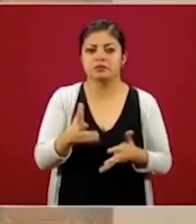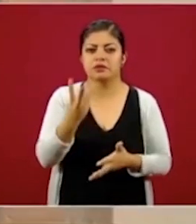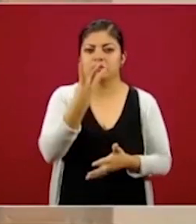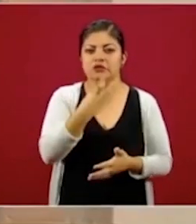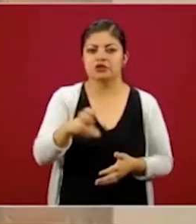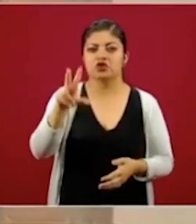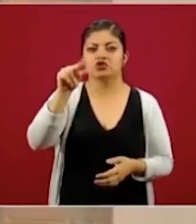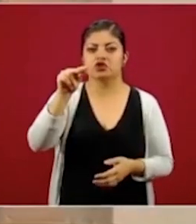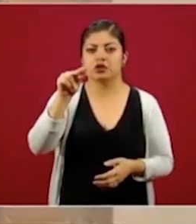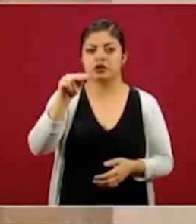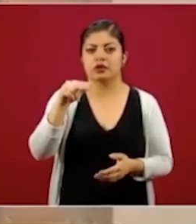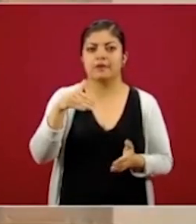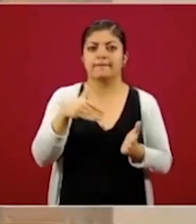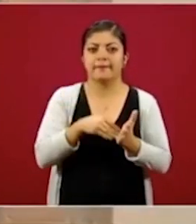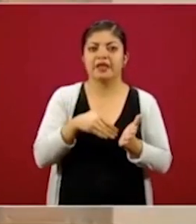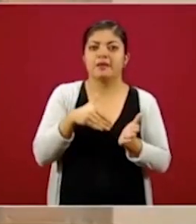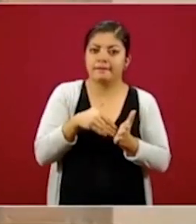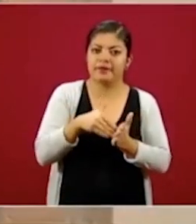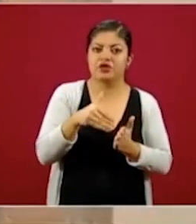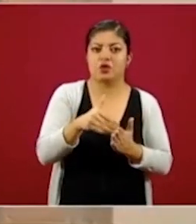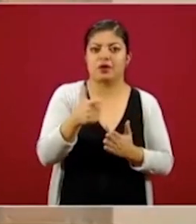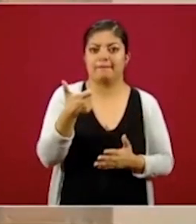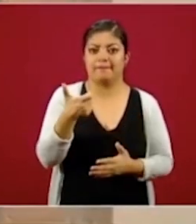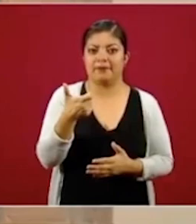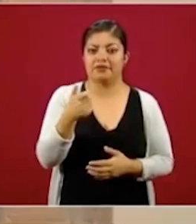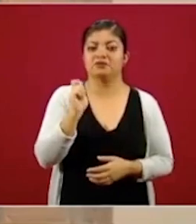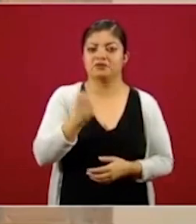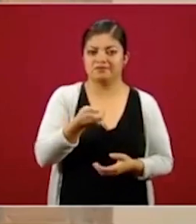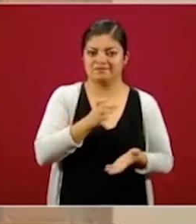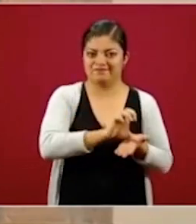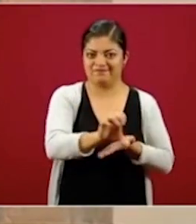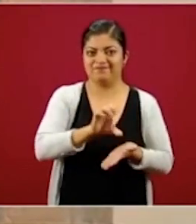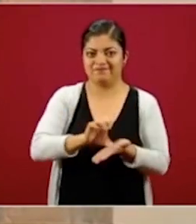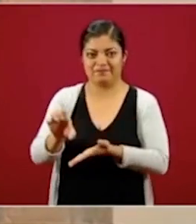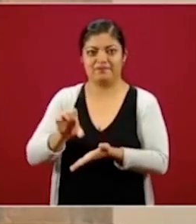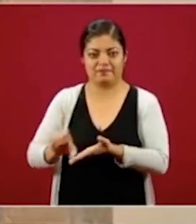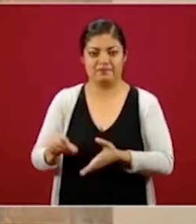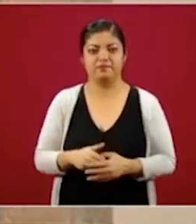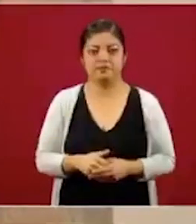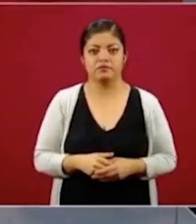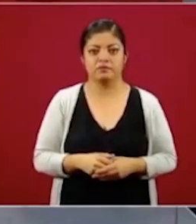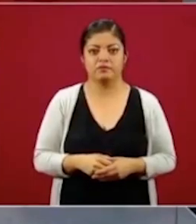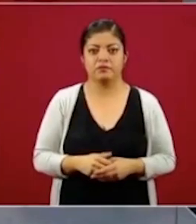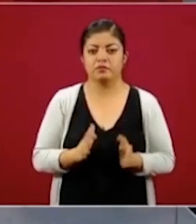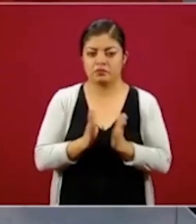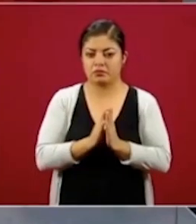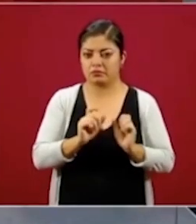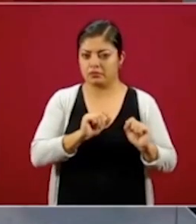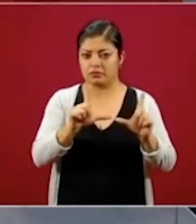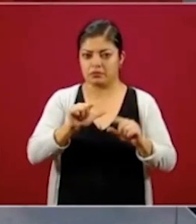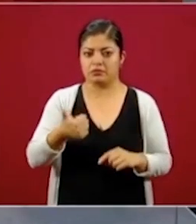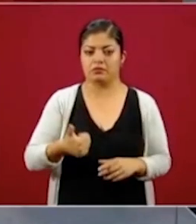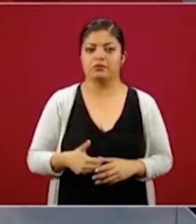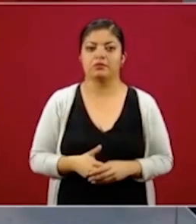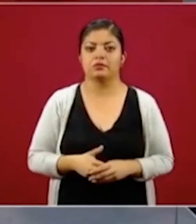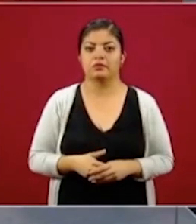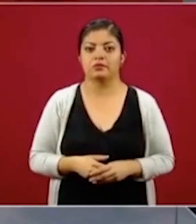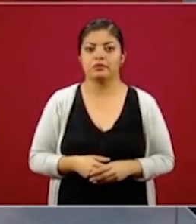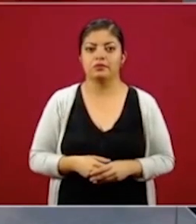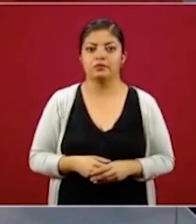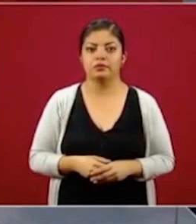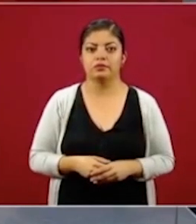381 millones de pesos con esta dispersión. También, si me ayudan con la siguiente, muchas gracias.